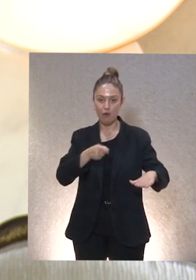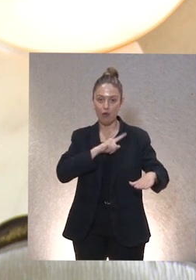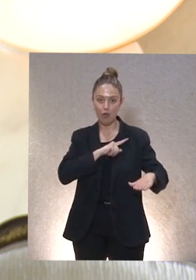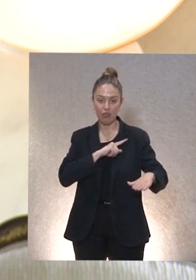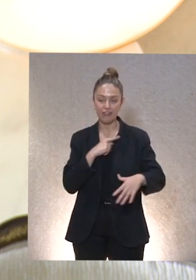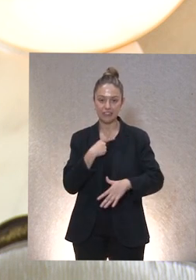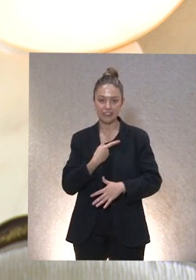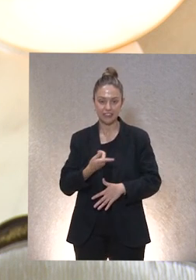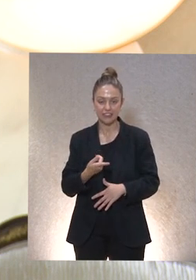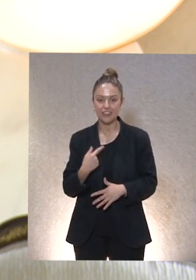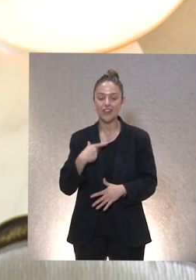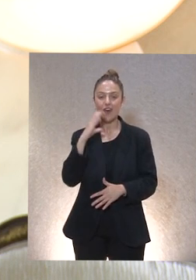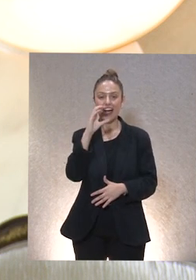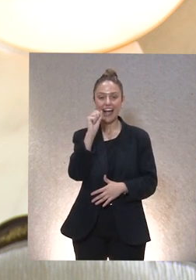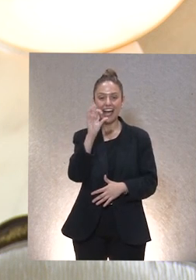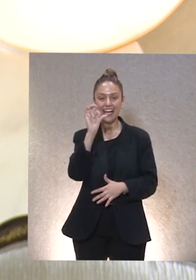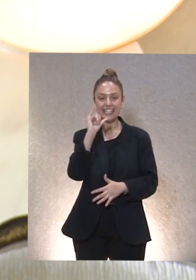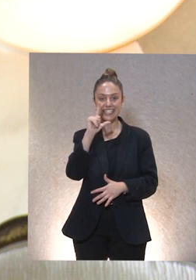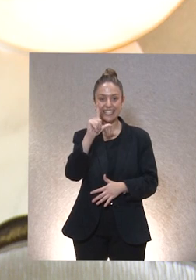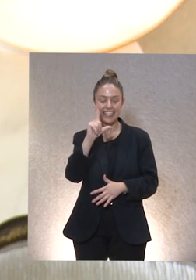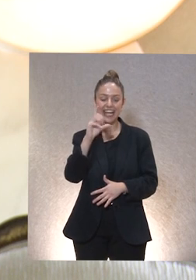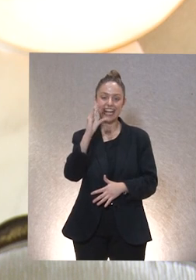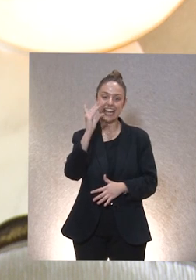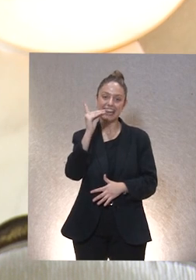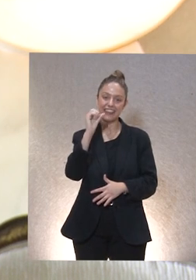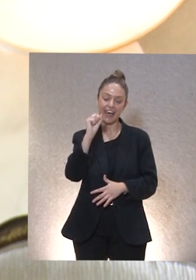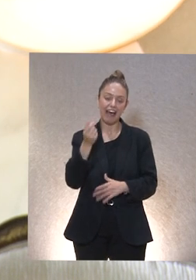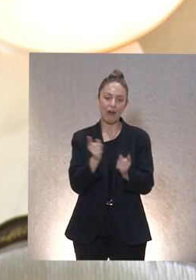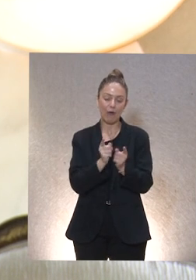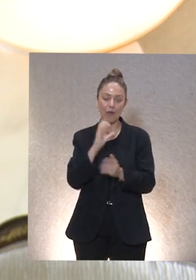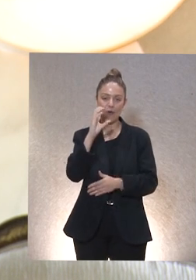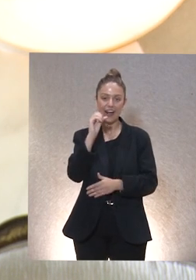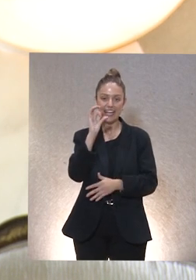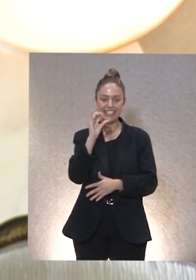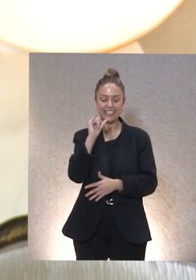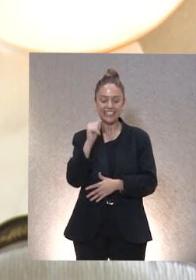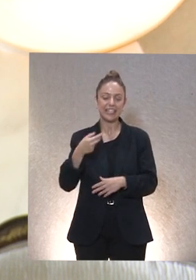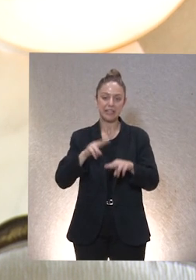me identificáis. Yo soy Casilda, para la mayoría casi, la gerente de Plena Inclusión Asturias.